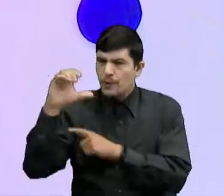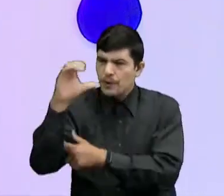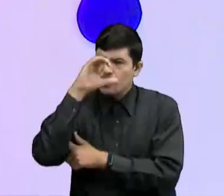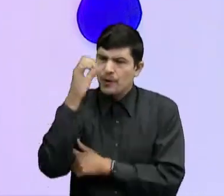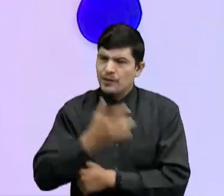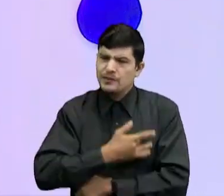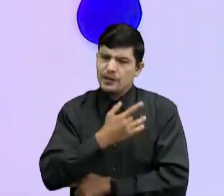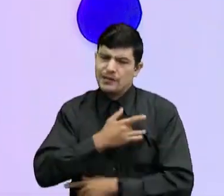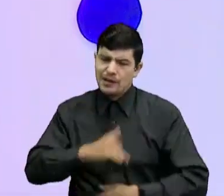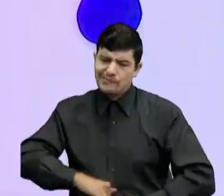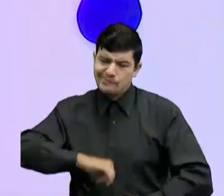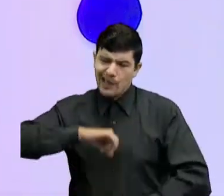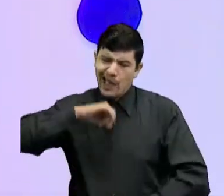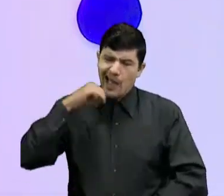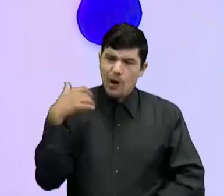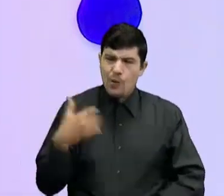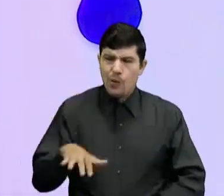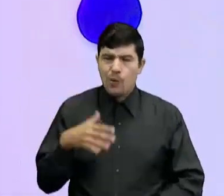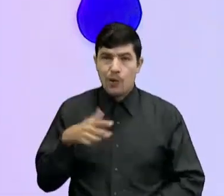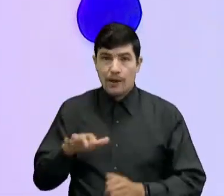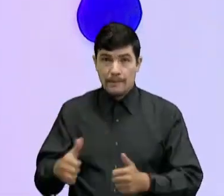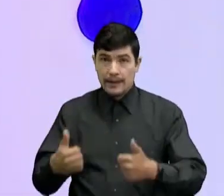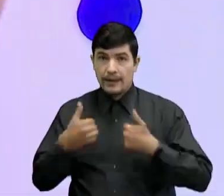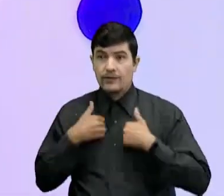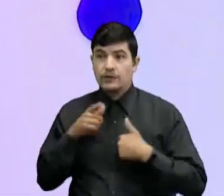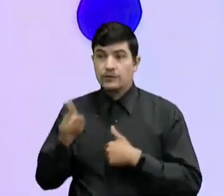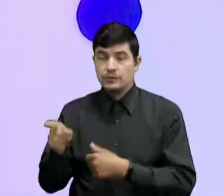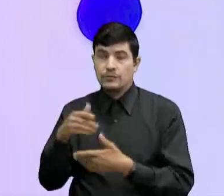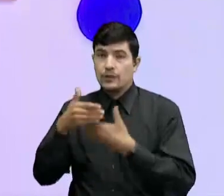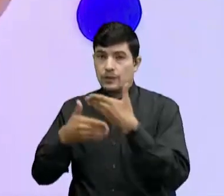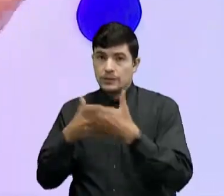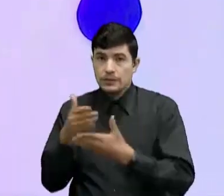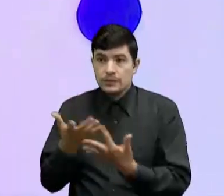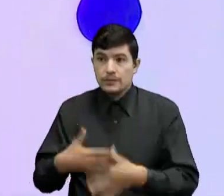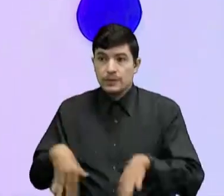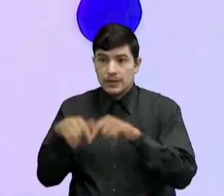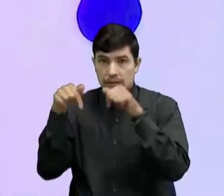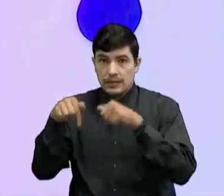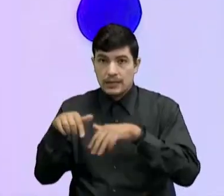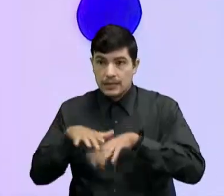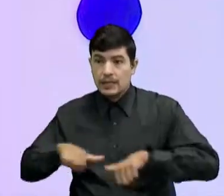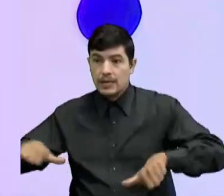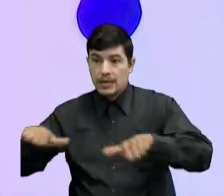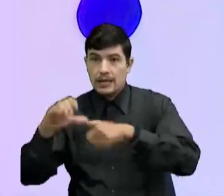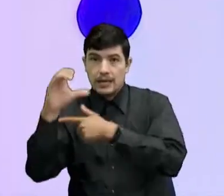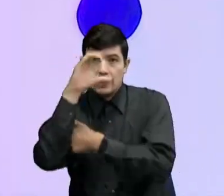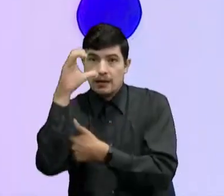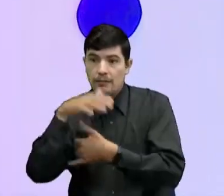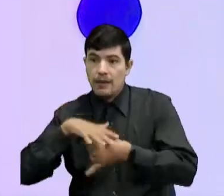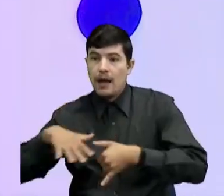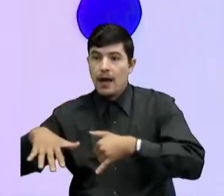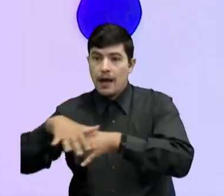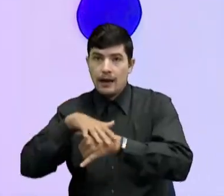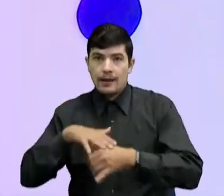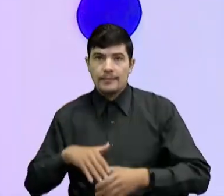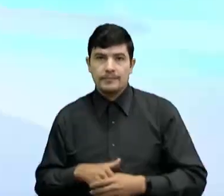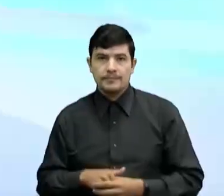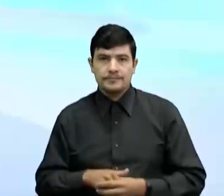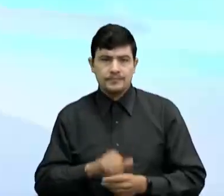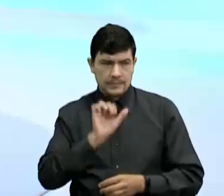orgullosos Y sobre todo beneficiados Por esta posición En la que se encuentra Colombia a nivel mundial?